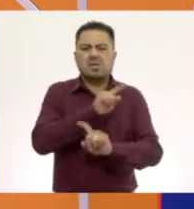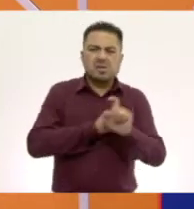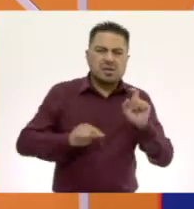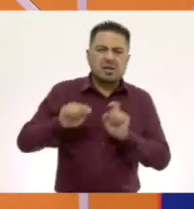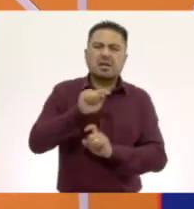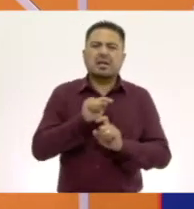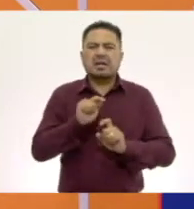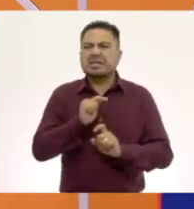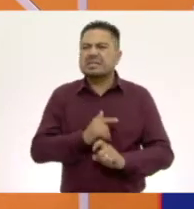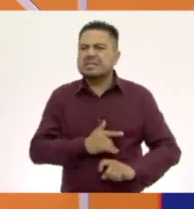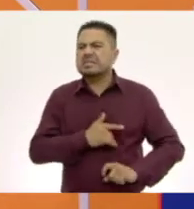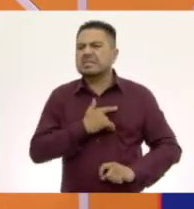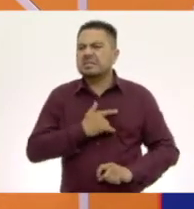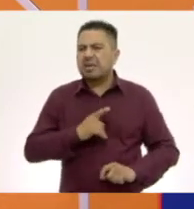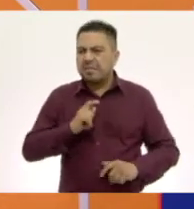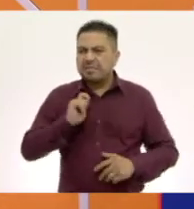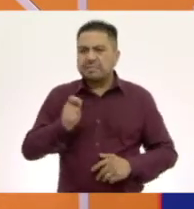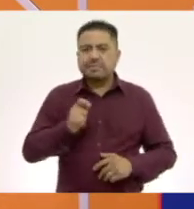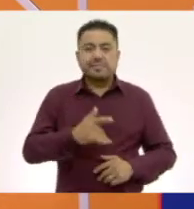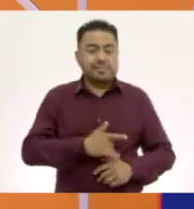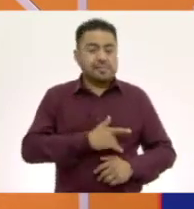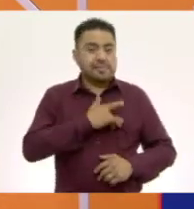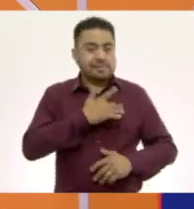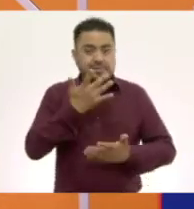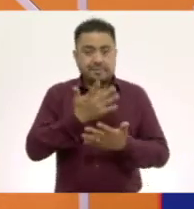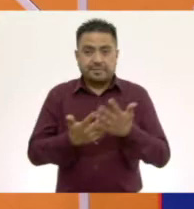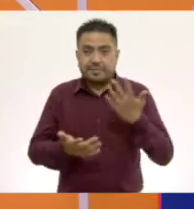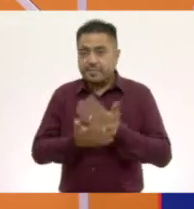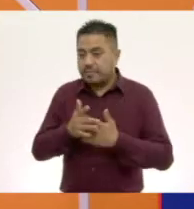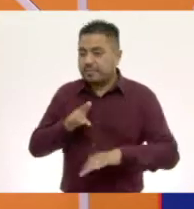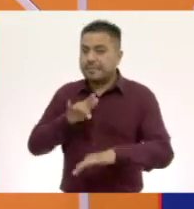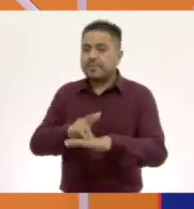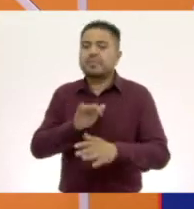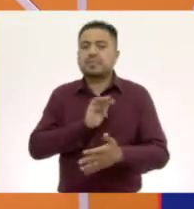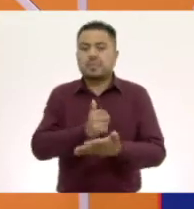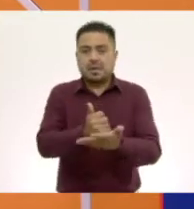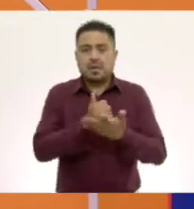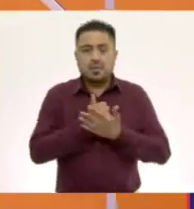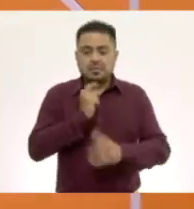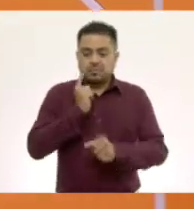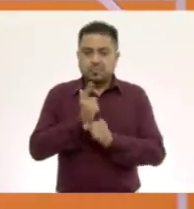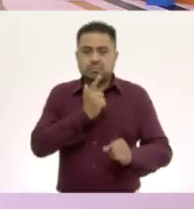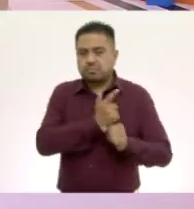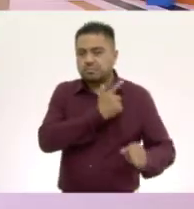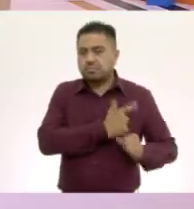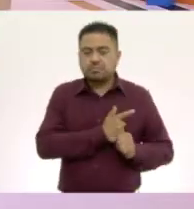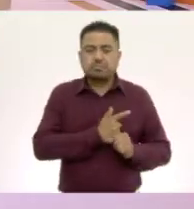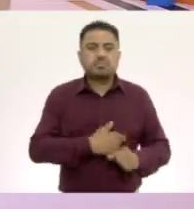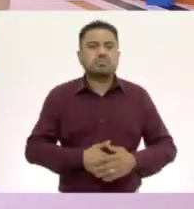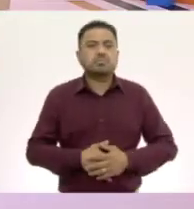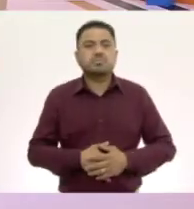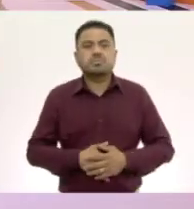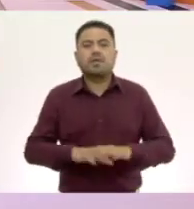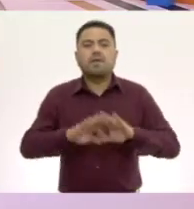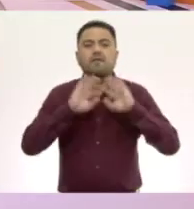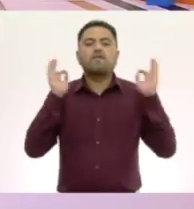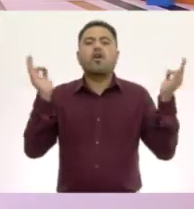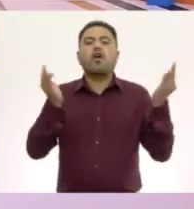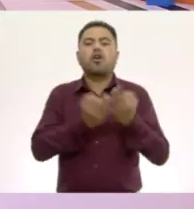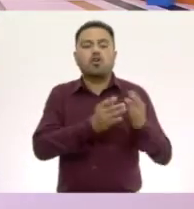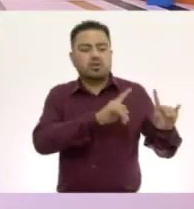¿Qué sienten? El sentido del tacto nos ayuda a identificar formas.